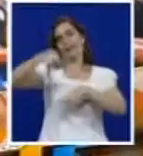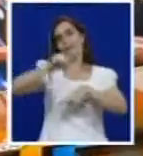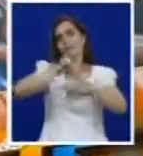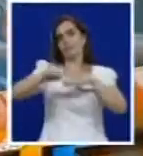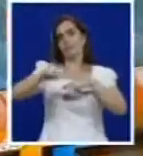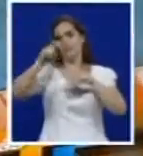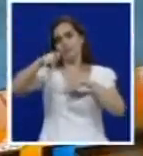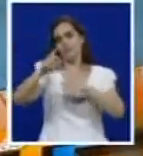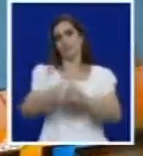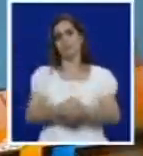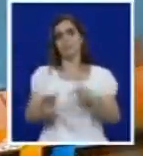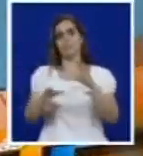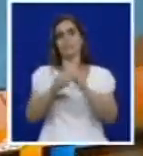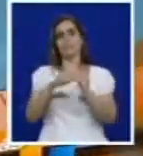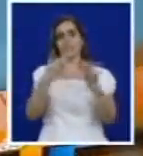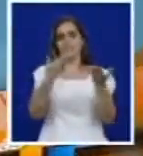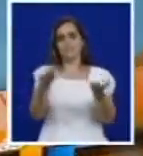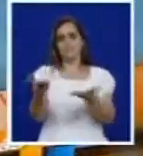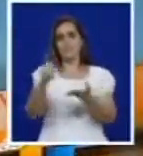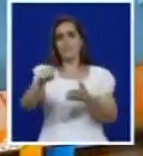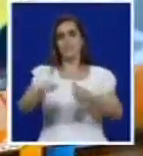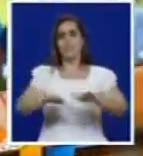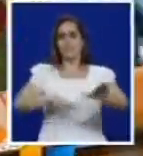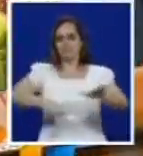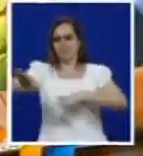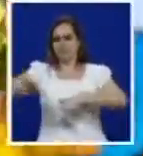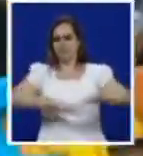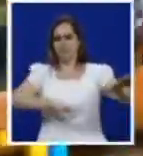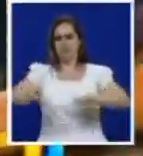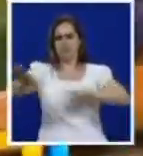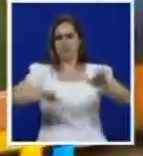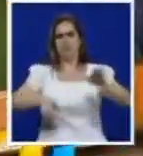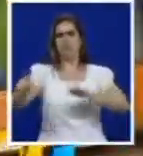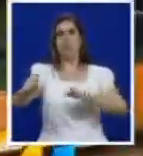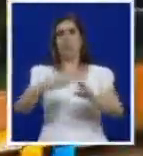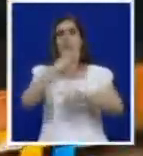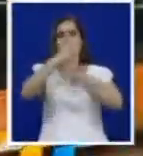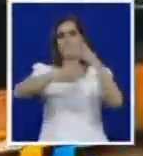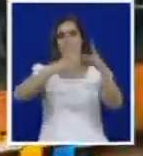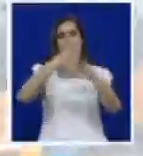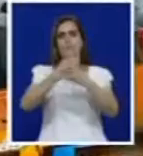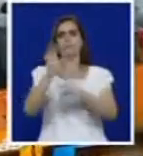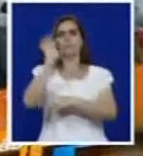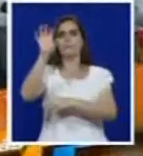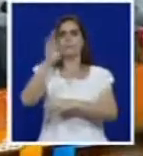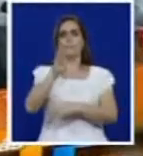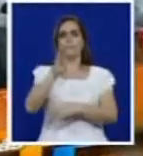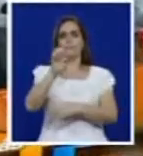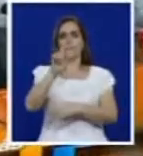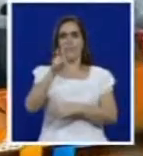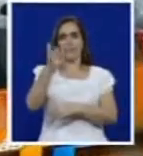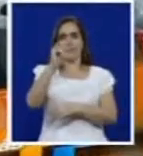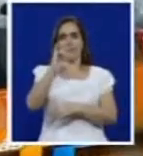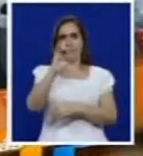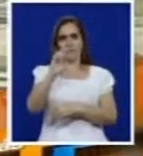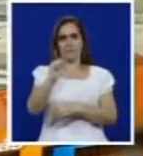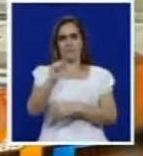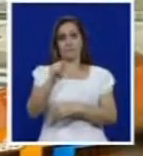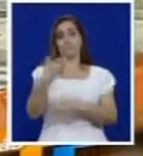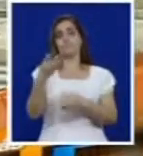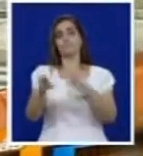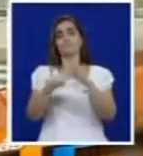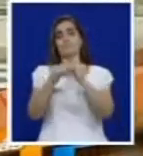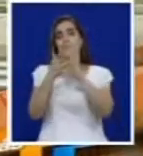Super Gallo y el destacado papel que cumplen nuestros patinadores en el Mundial de México. Al cierre, una